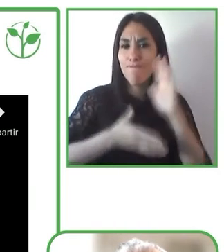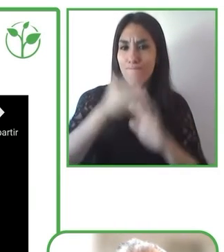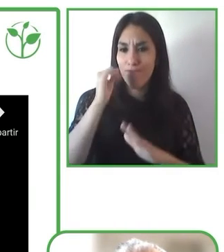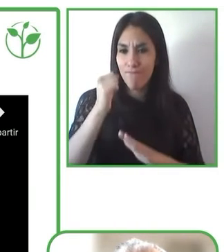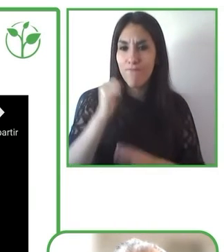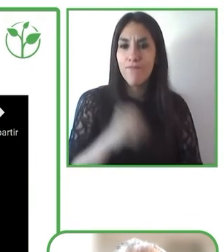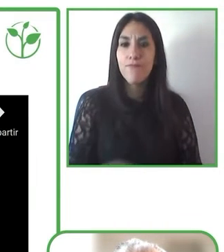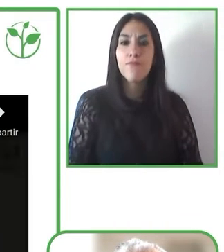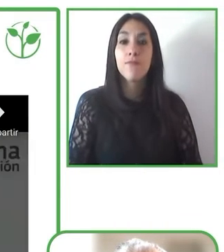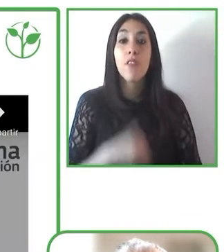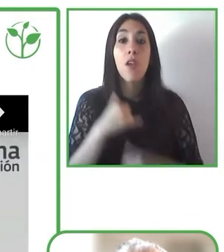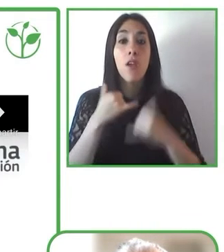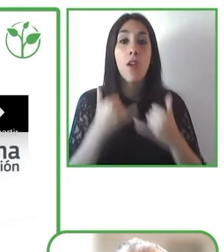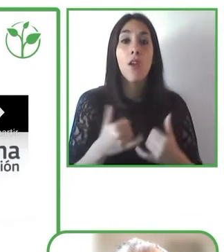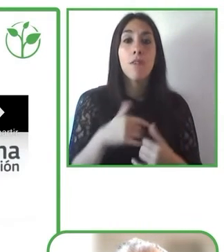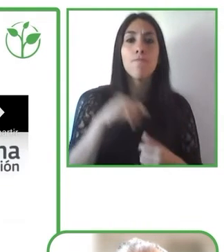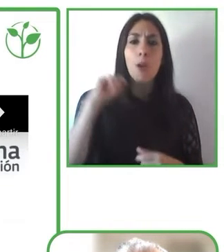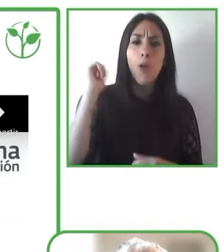fácil de entender.